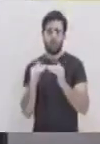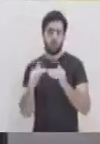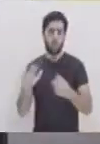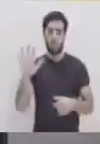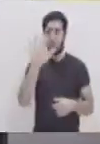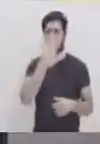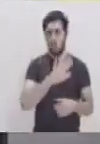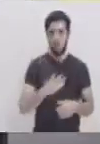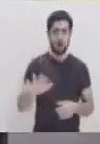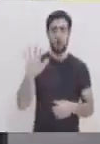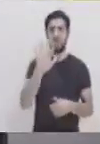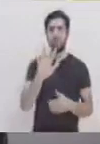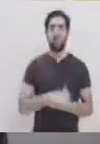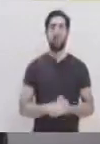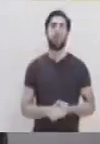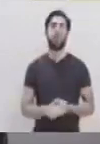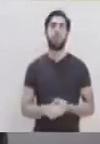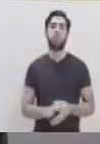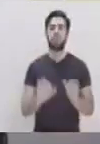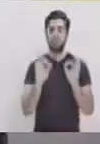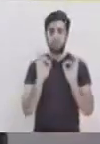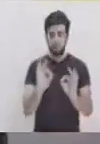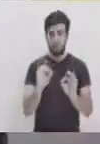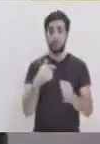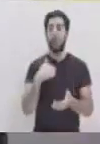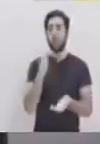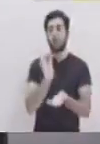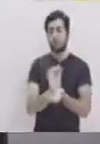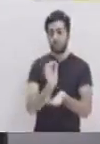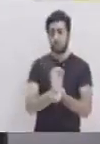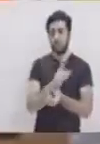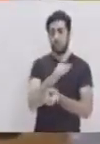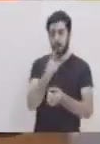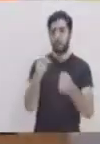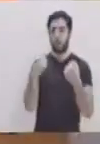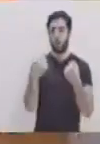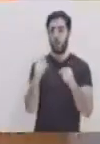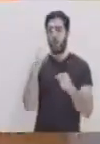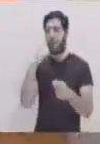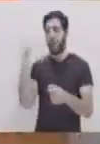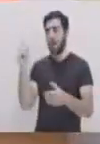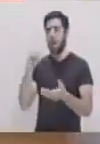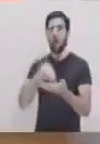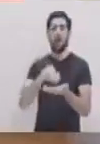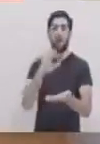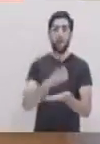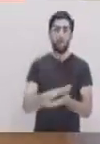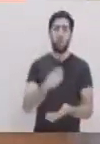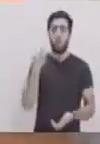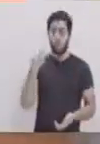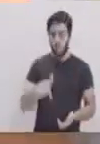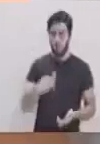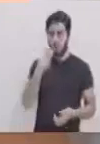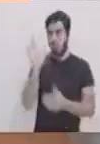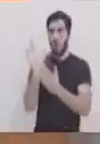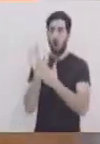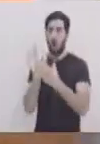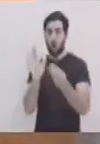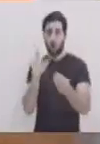repetición del diseño en la misma proporción en tamaño bueno espero que apliques